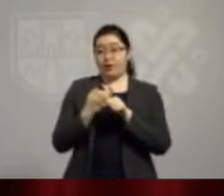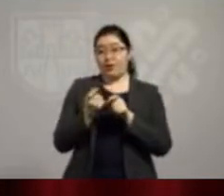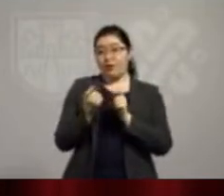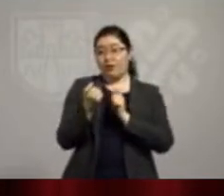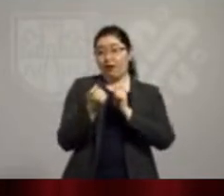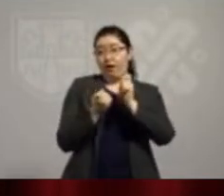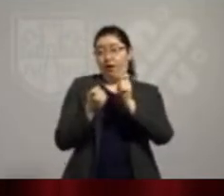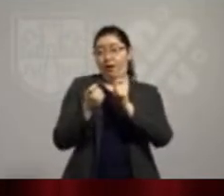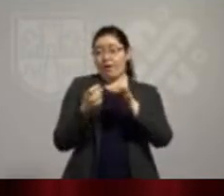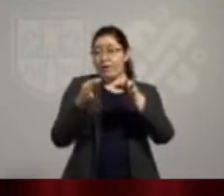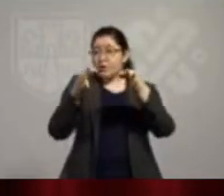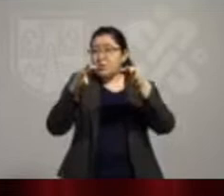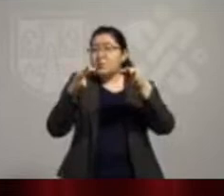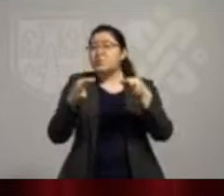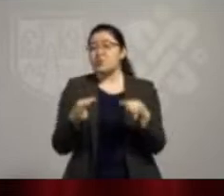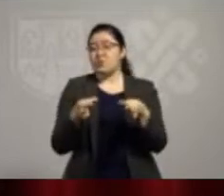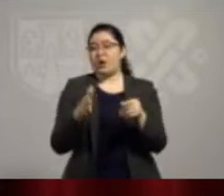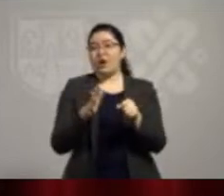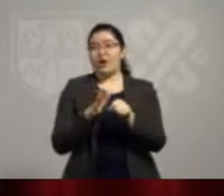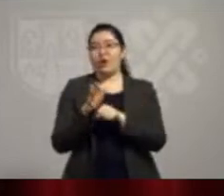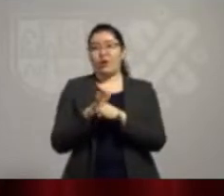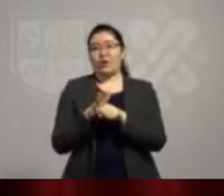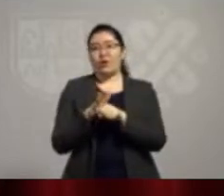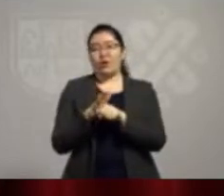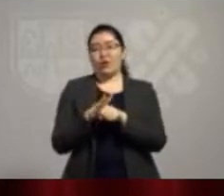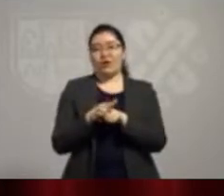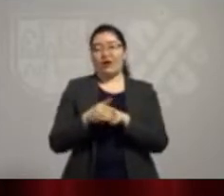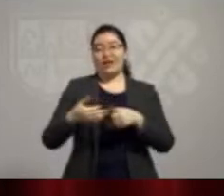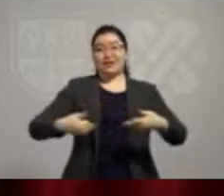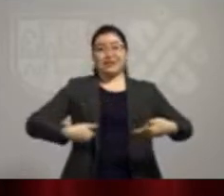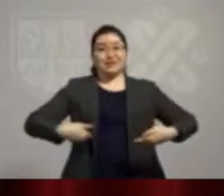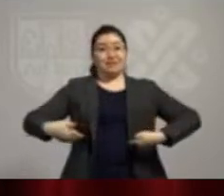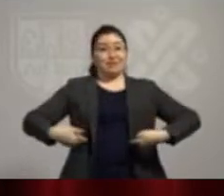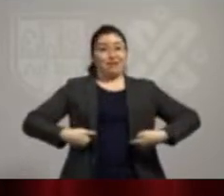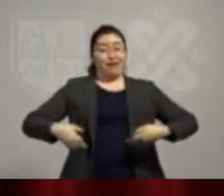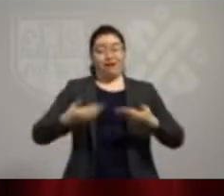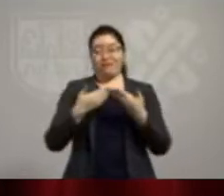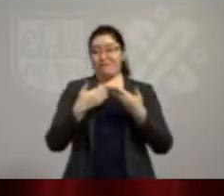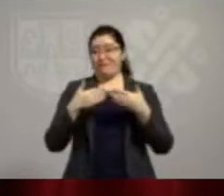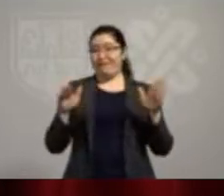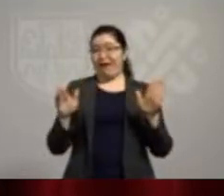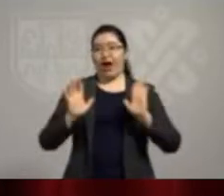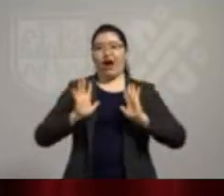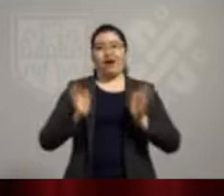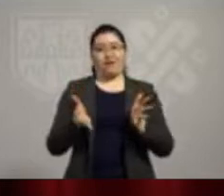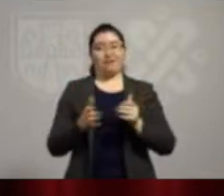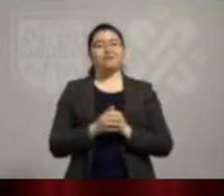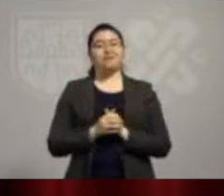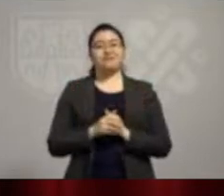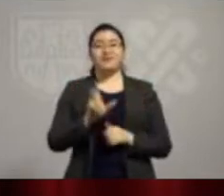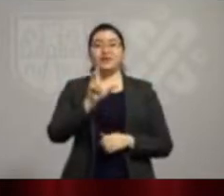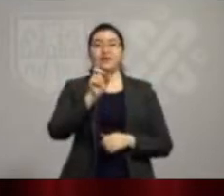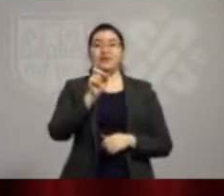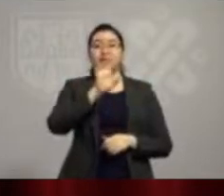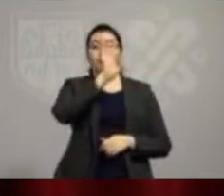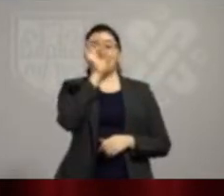sanitarias, vamos a abrir las representaciones teatrales, es decir, los teatros, con treinta